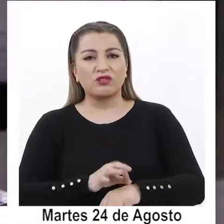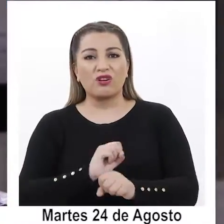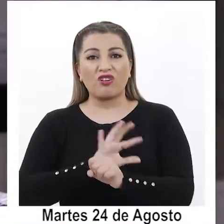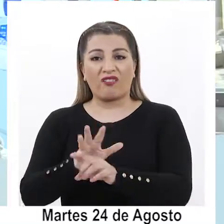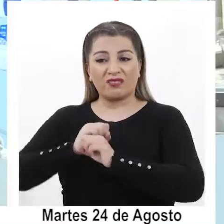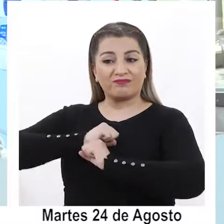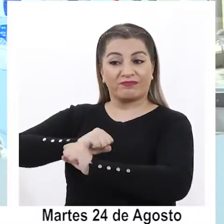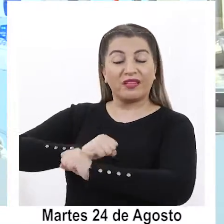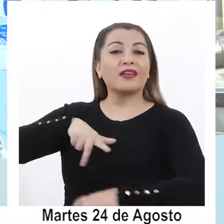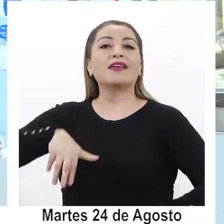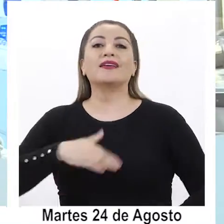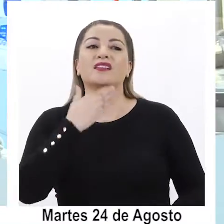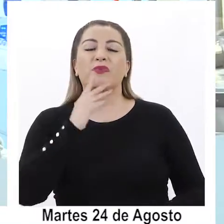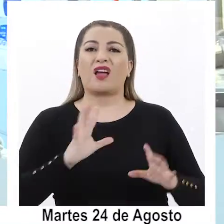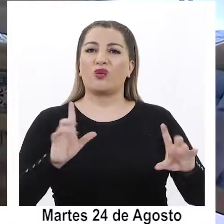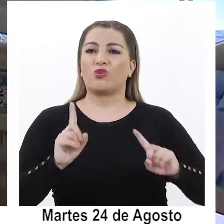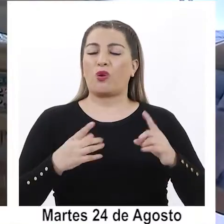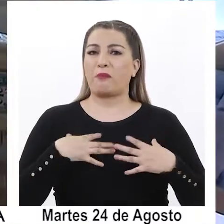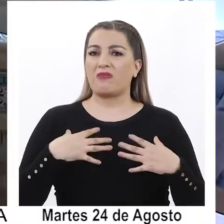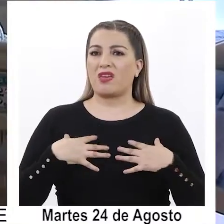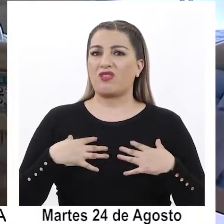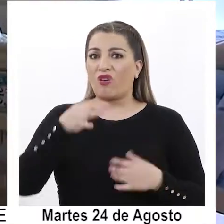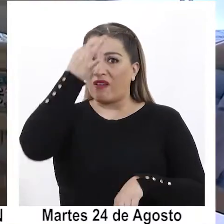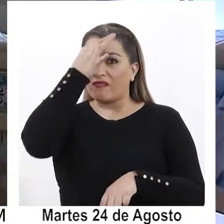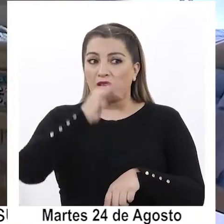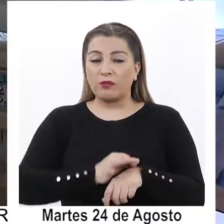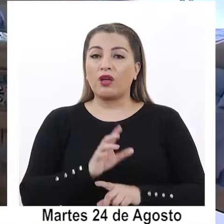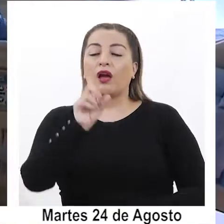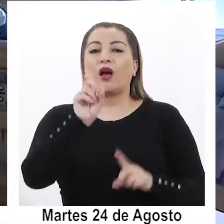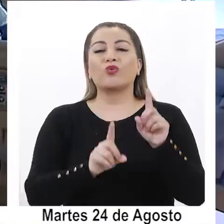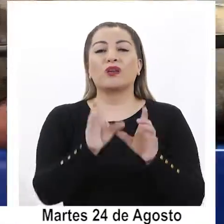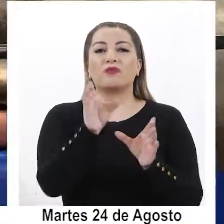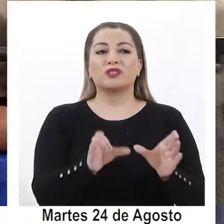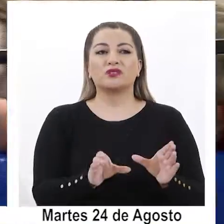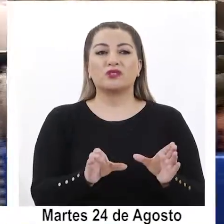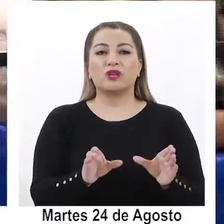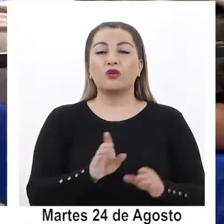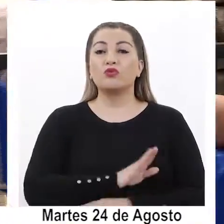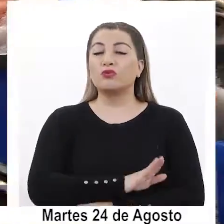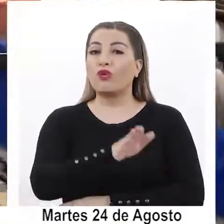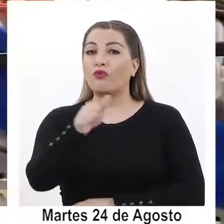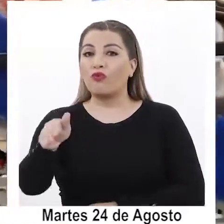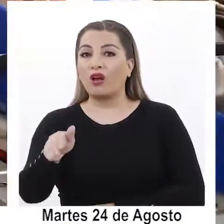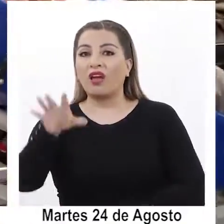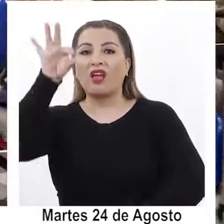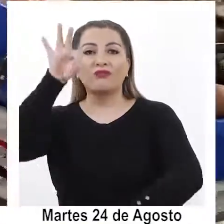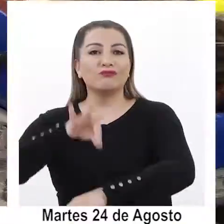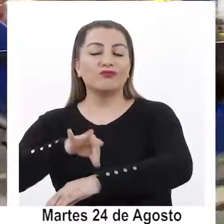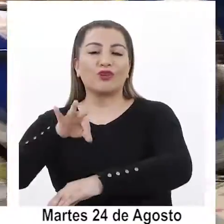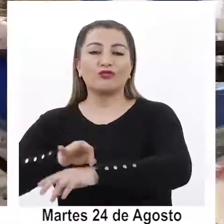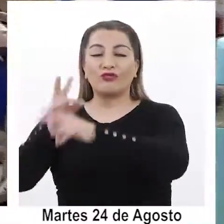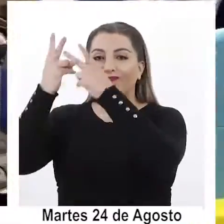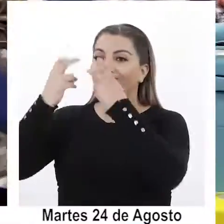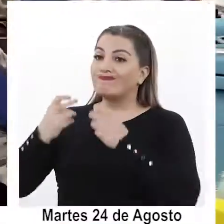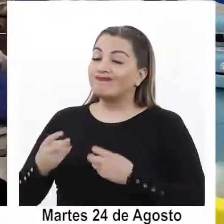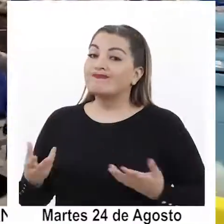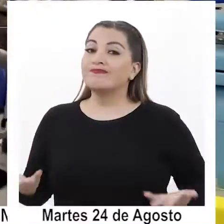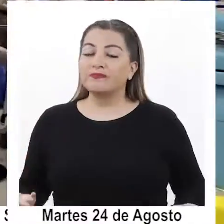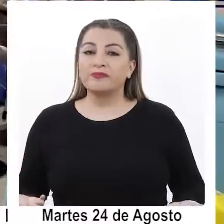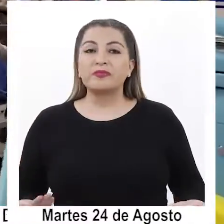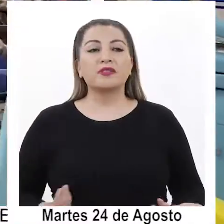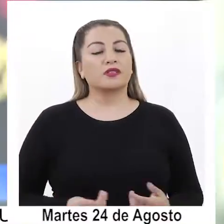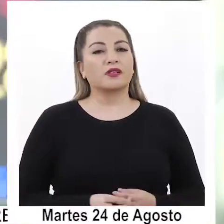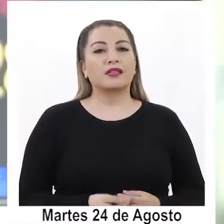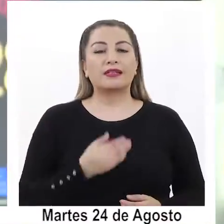el COVID y debido al miedo a contagiarse, muchos pacientes dejaron de asistir a sus citas rutinarias. La